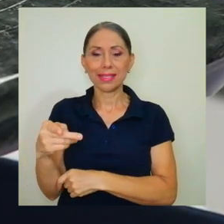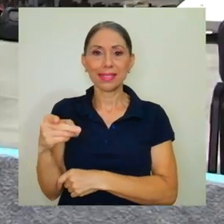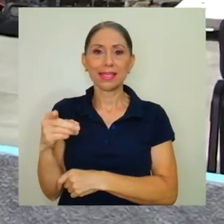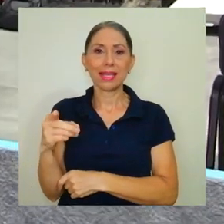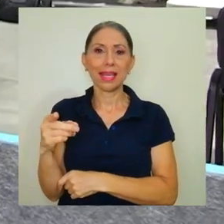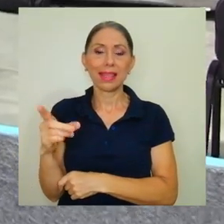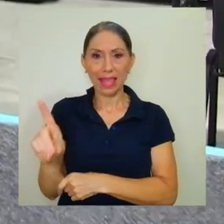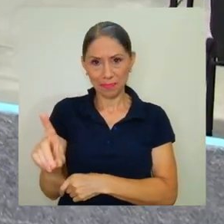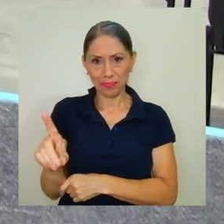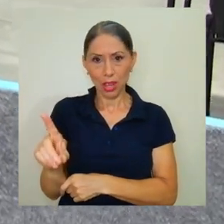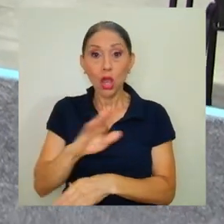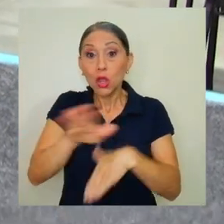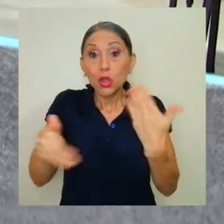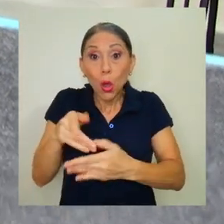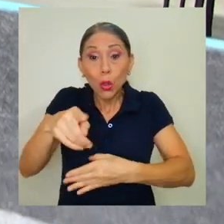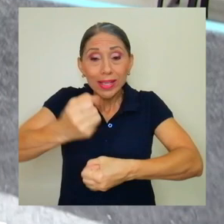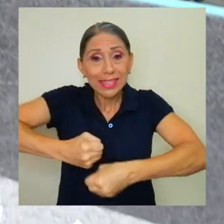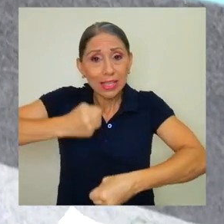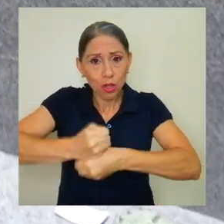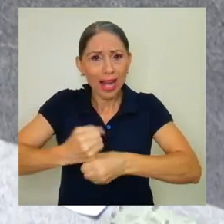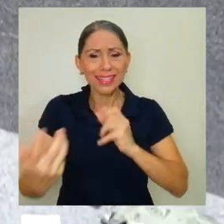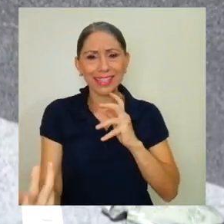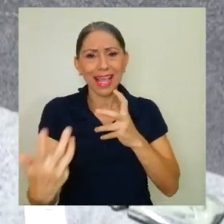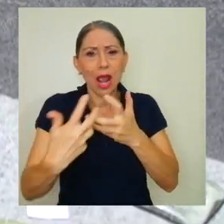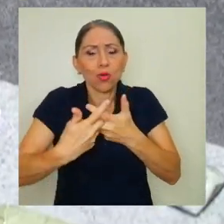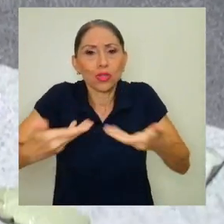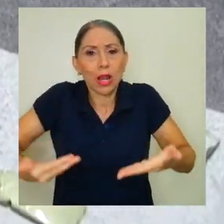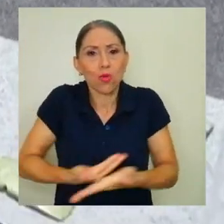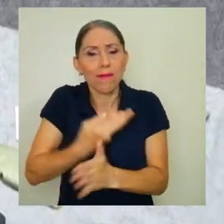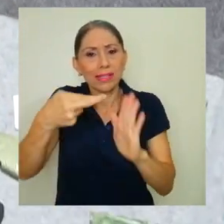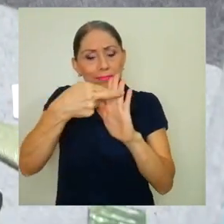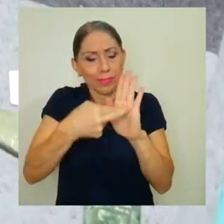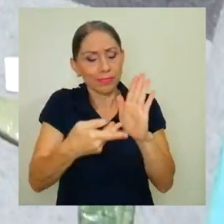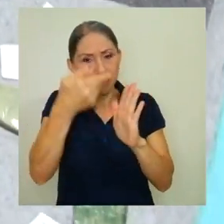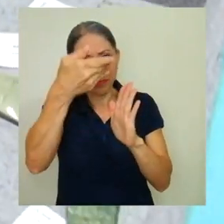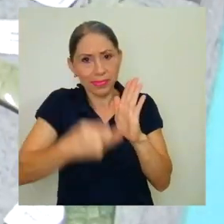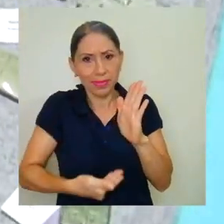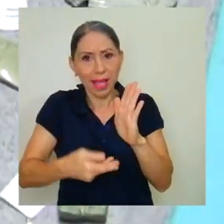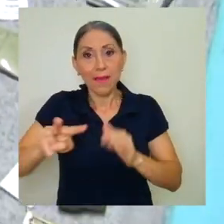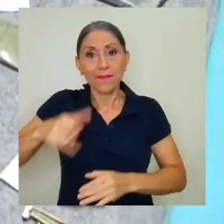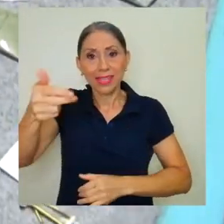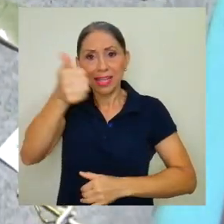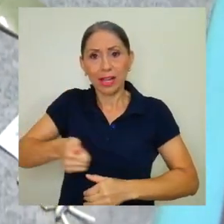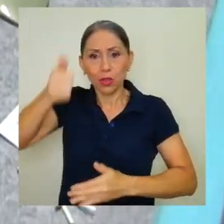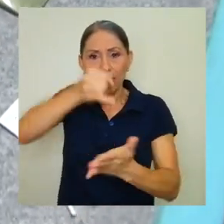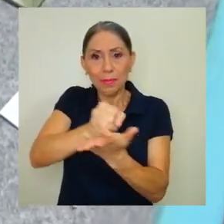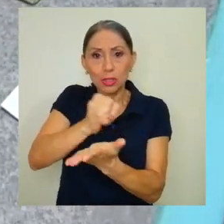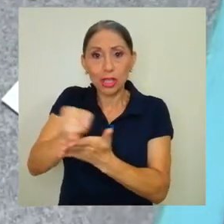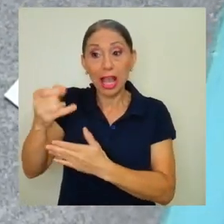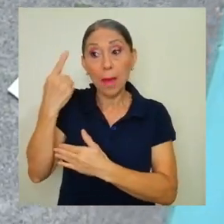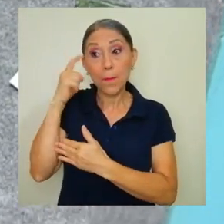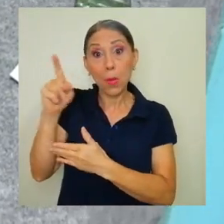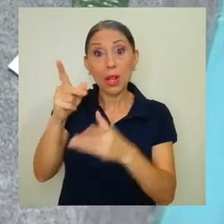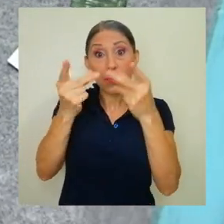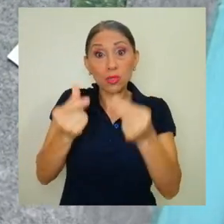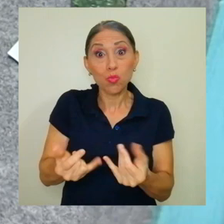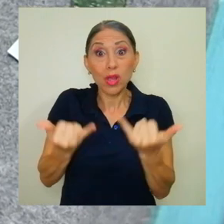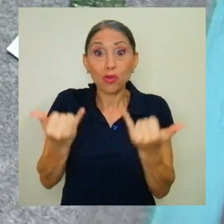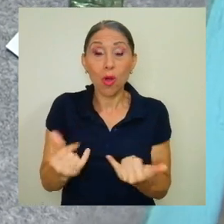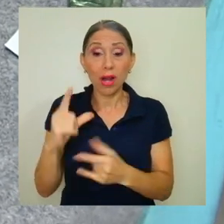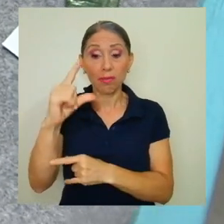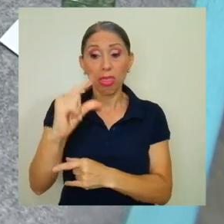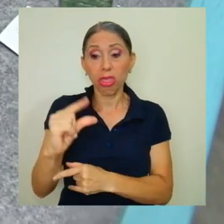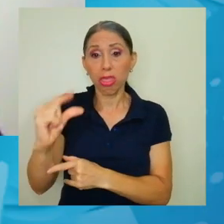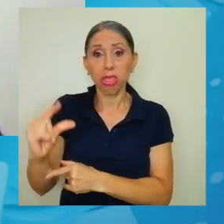Todo este accionar se ajusta a las nuevas medidas que intenta impulsar la Vicerrectoría de Investigación ante los recortes presupuestarios que